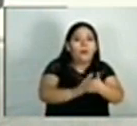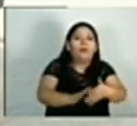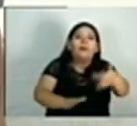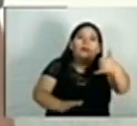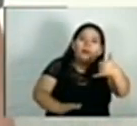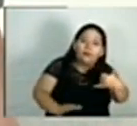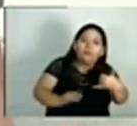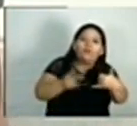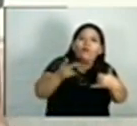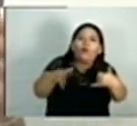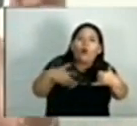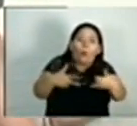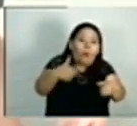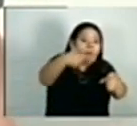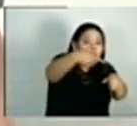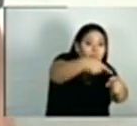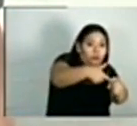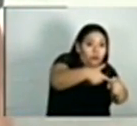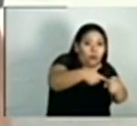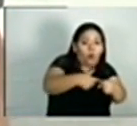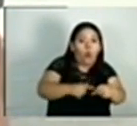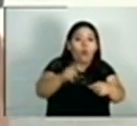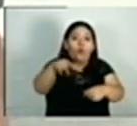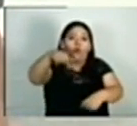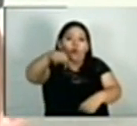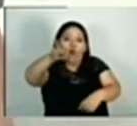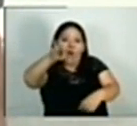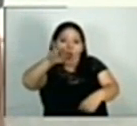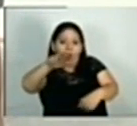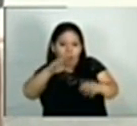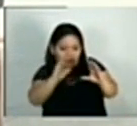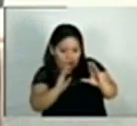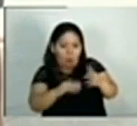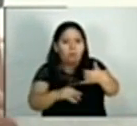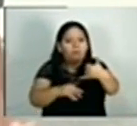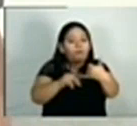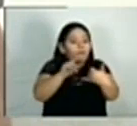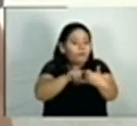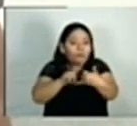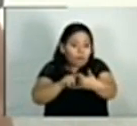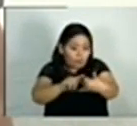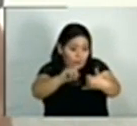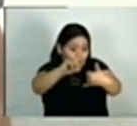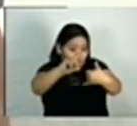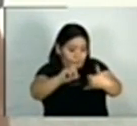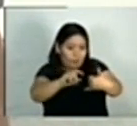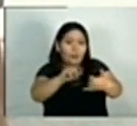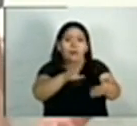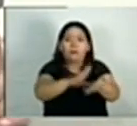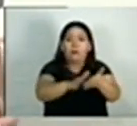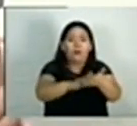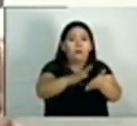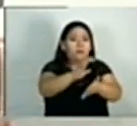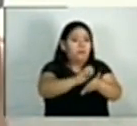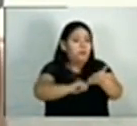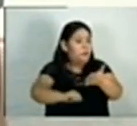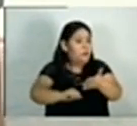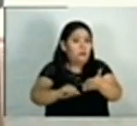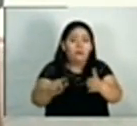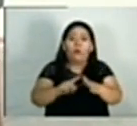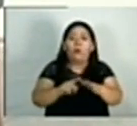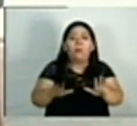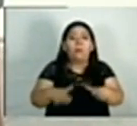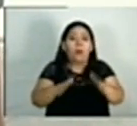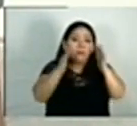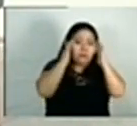bomba. ¿Cómo lo hace? Sencillo. Escanea el código QR que está en la bomba, selecciona su medio de pago, paga y él mismo se puede atender. Esto no es para